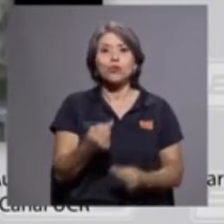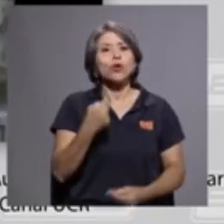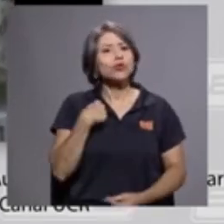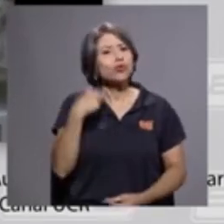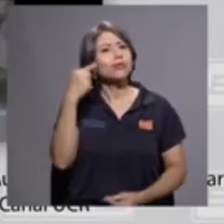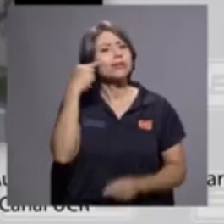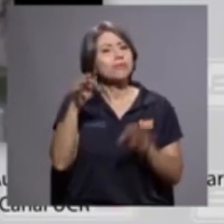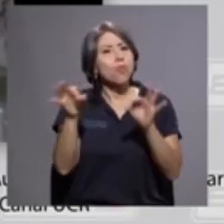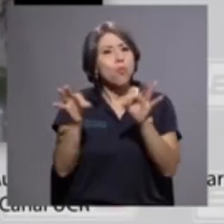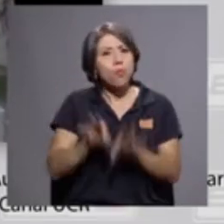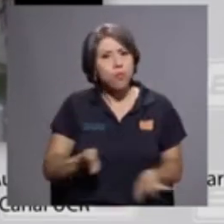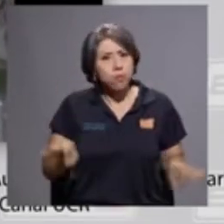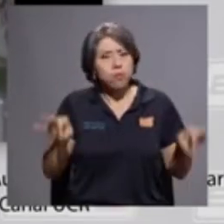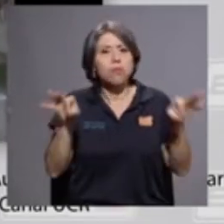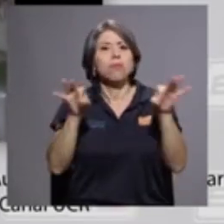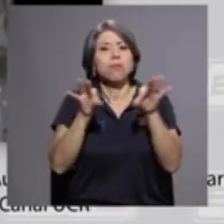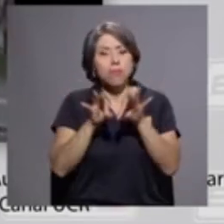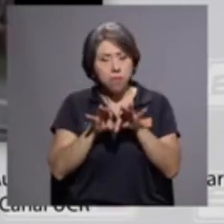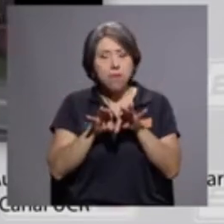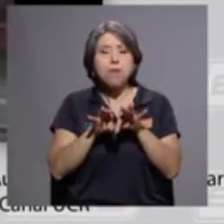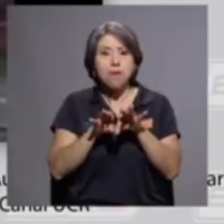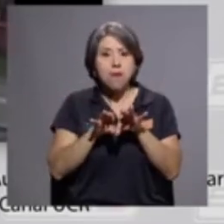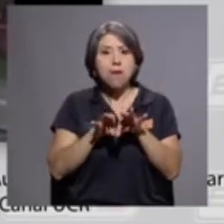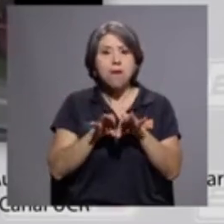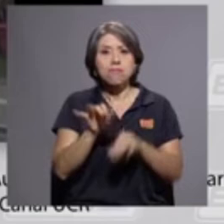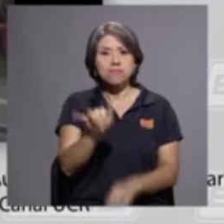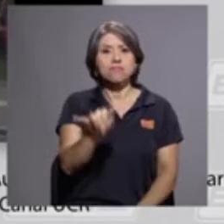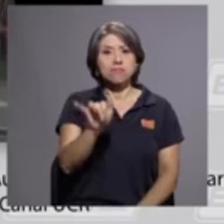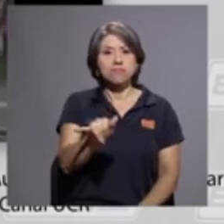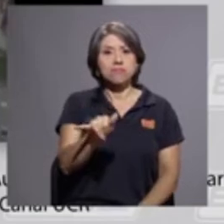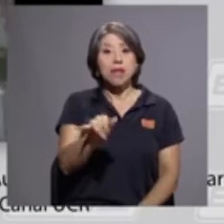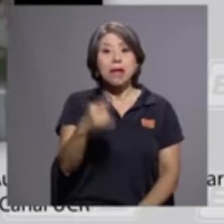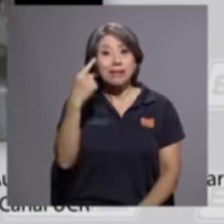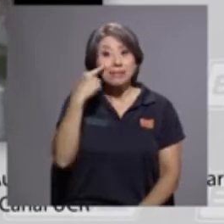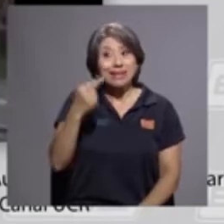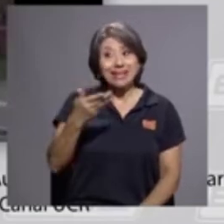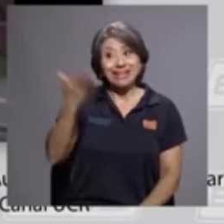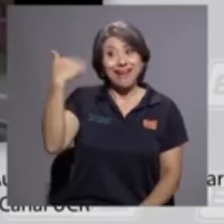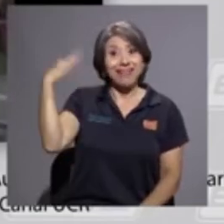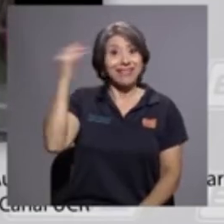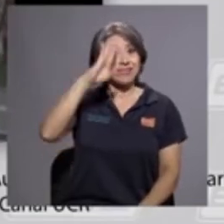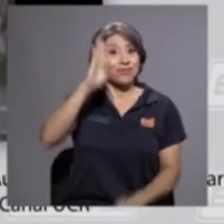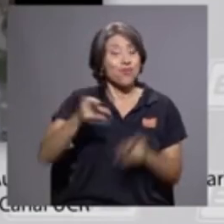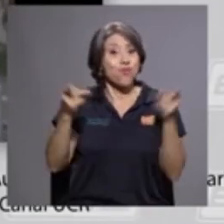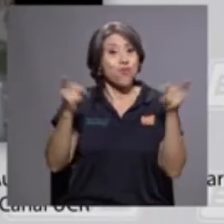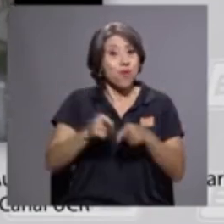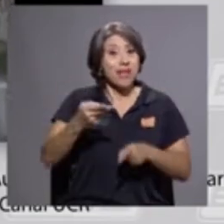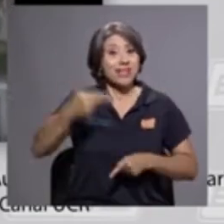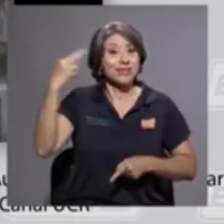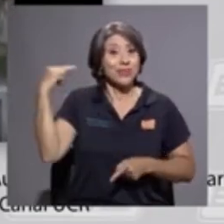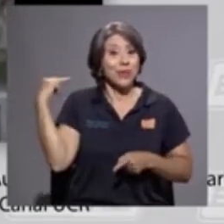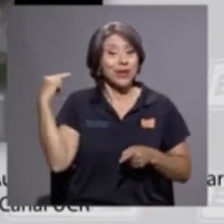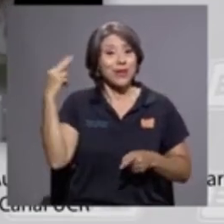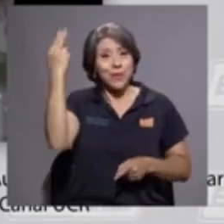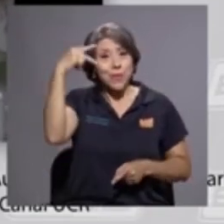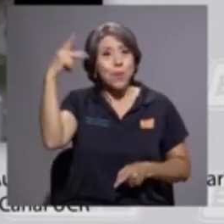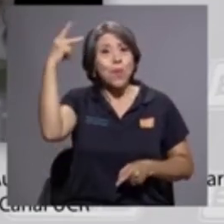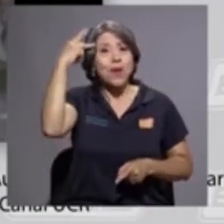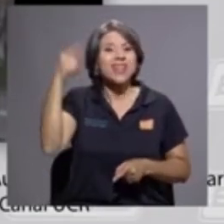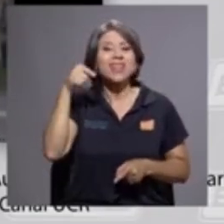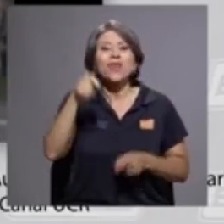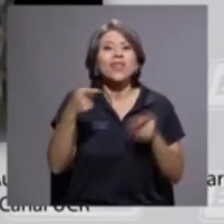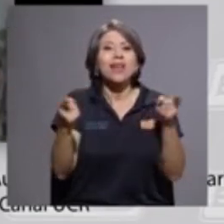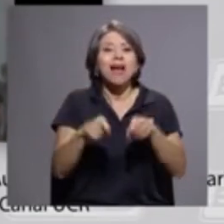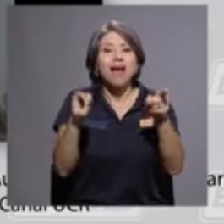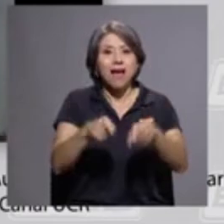sumamente valioso rescatar eso, rescatar el carácter histórico y el carácter político de estas tomas.